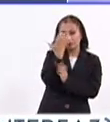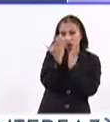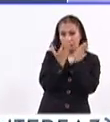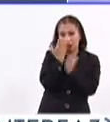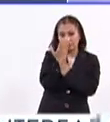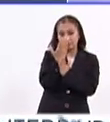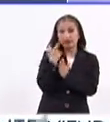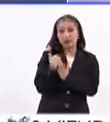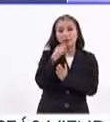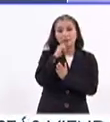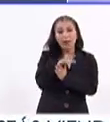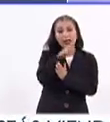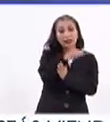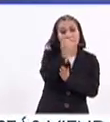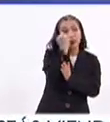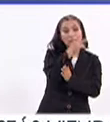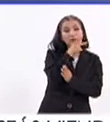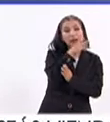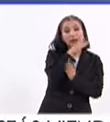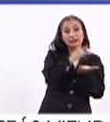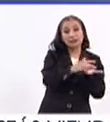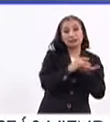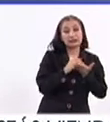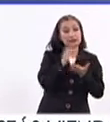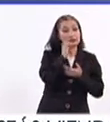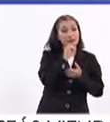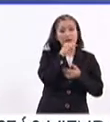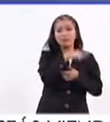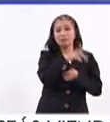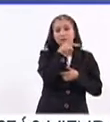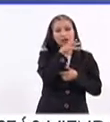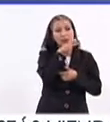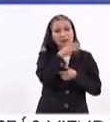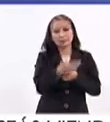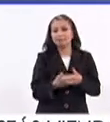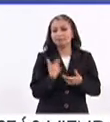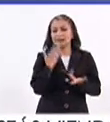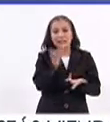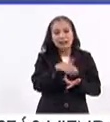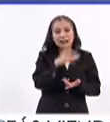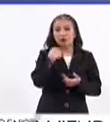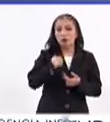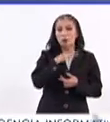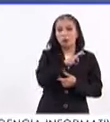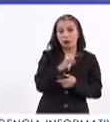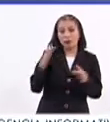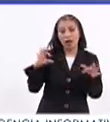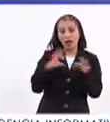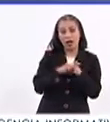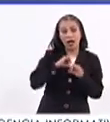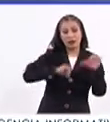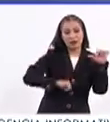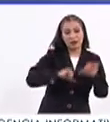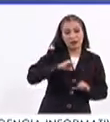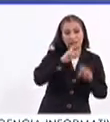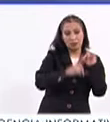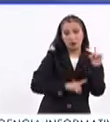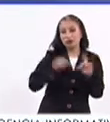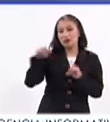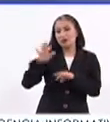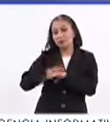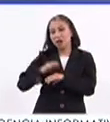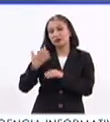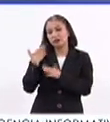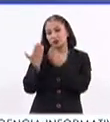Y otra vez partía de la iniciativa de mis padres. Evidentemente eran mis padres quienes buscaban que yo pudiera compaginar ambas actividades y